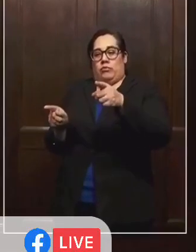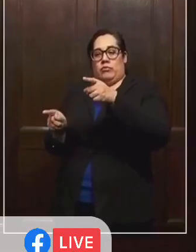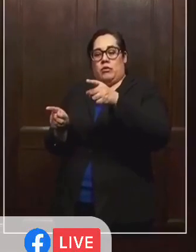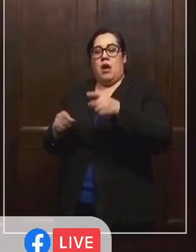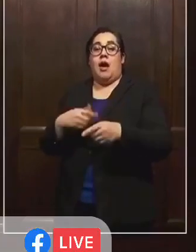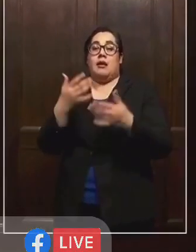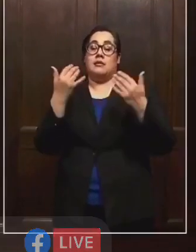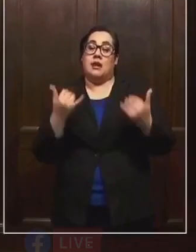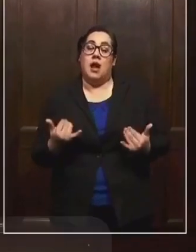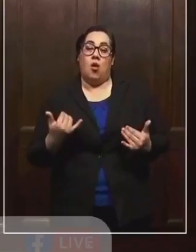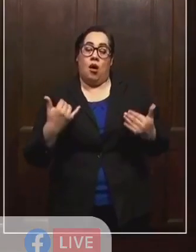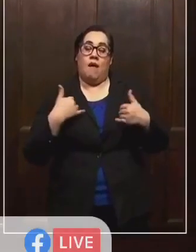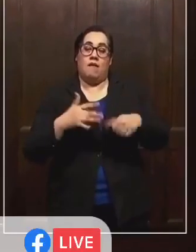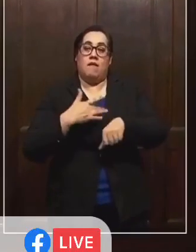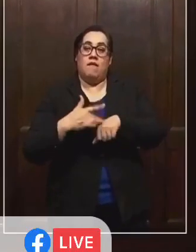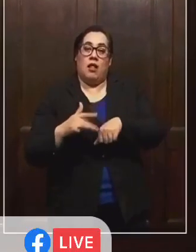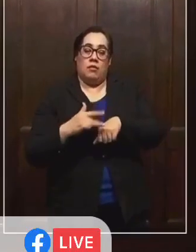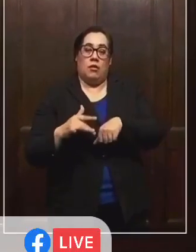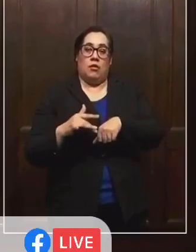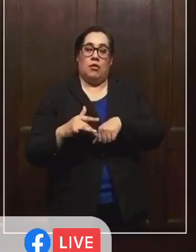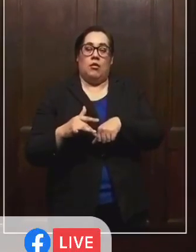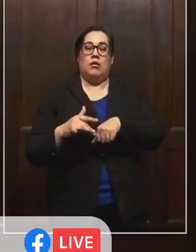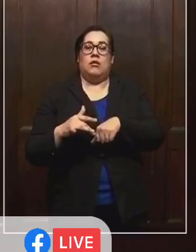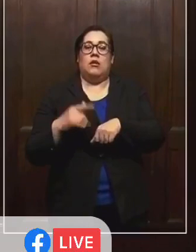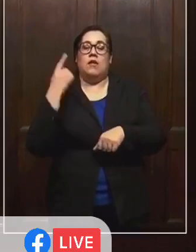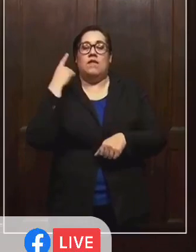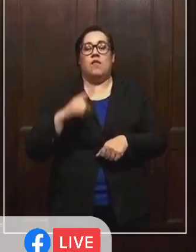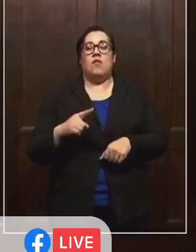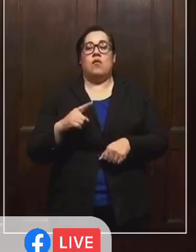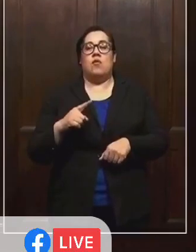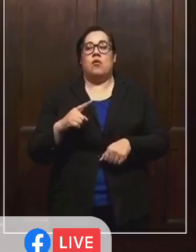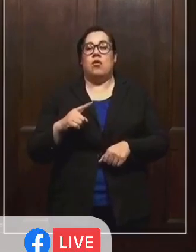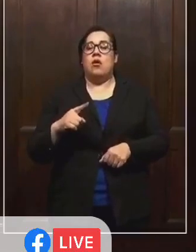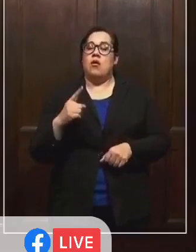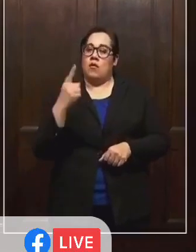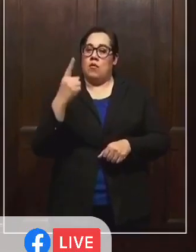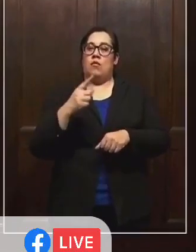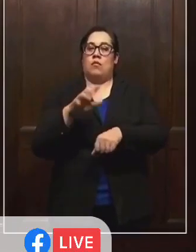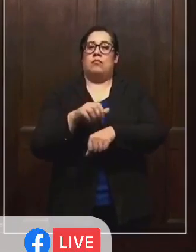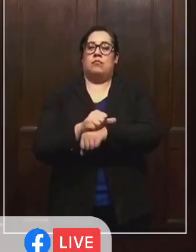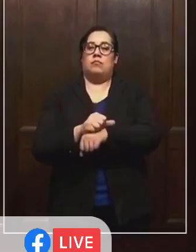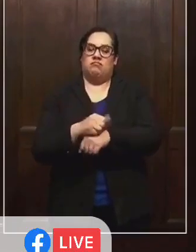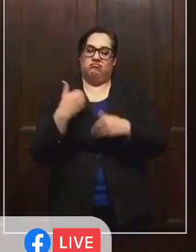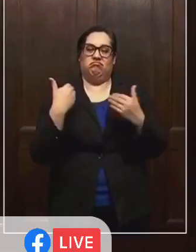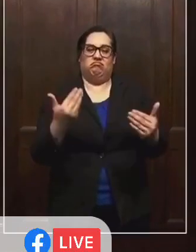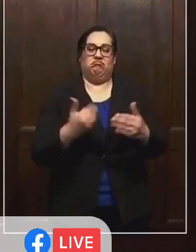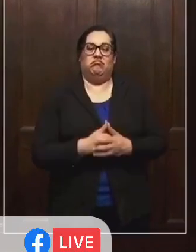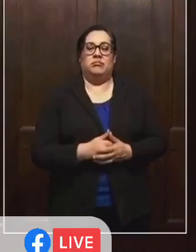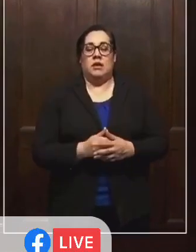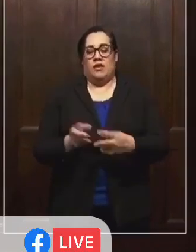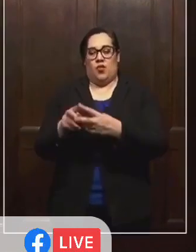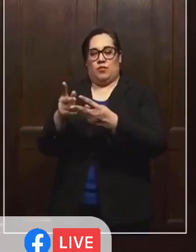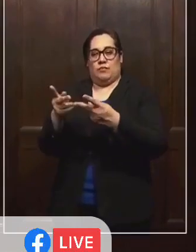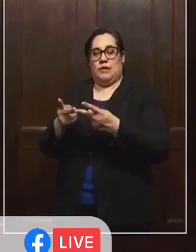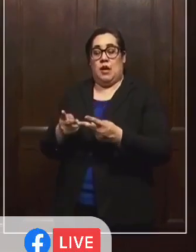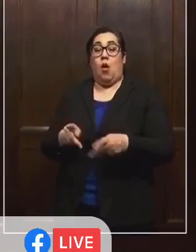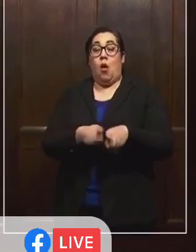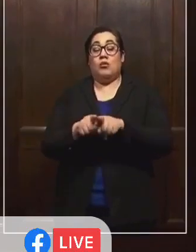hay disponibilidad para hacer una cita. Además, el miércoles